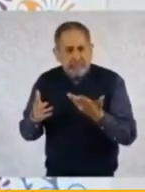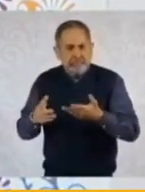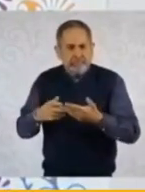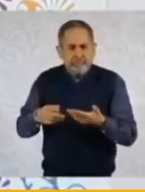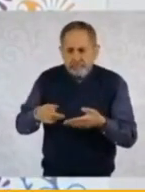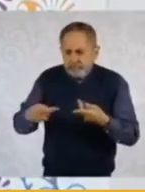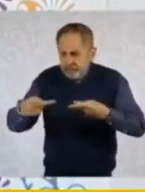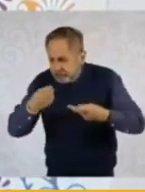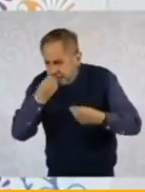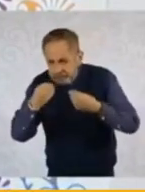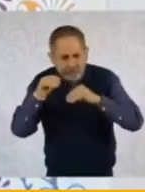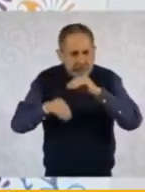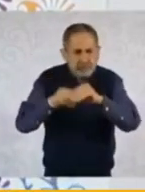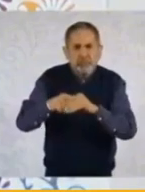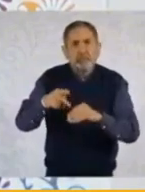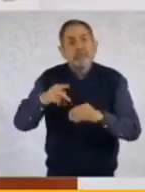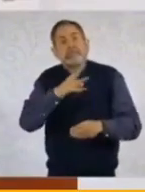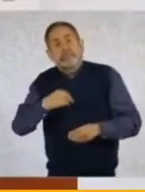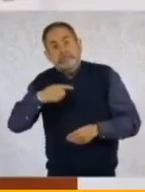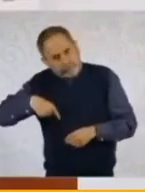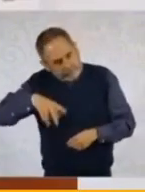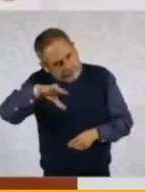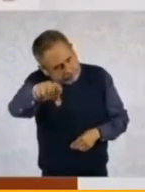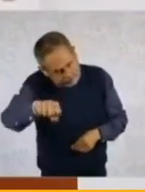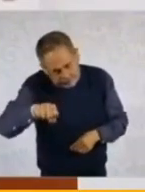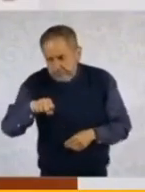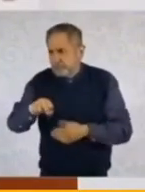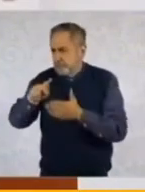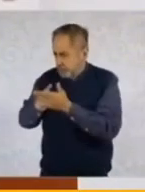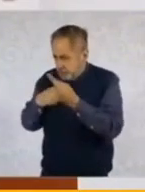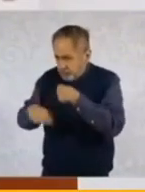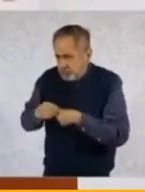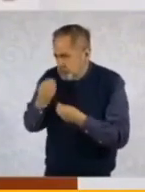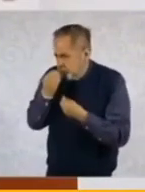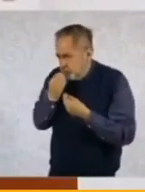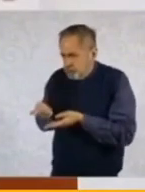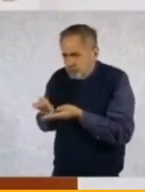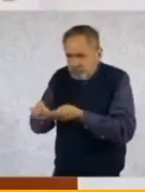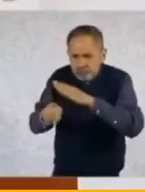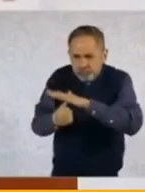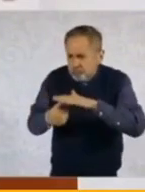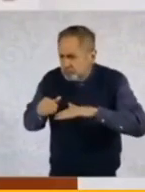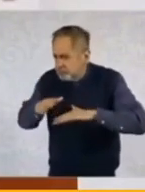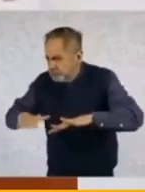preparan la comida, van por los hijos a la escuela, regresan, les dan de comer,